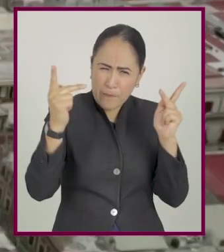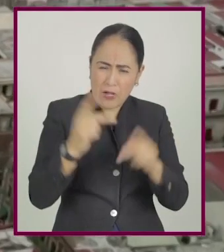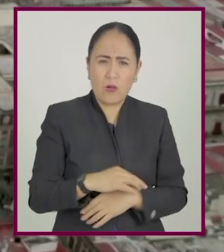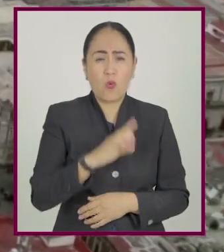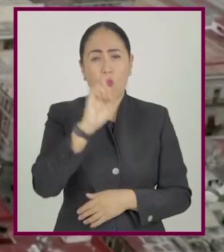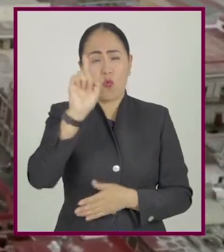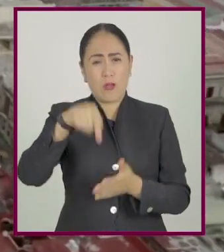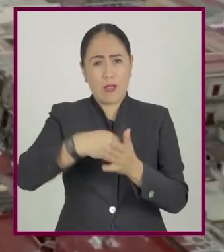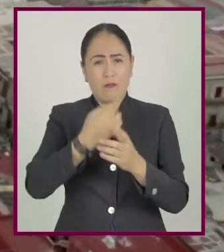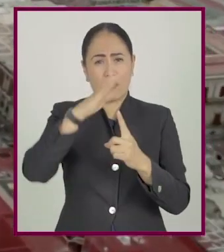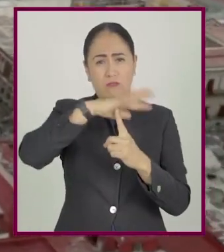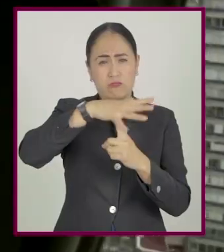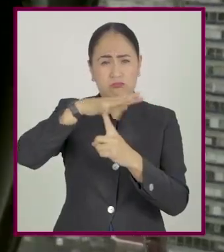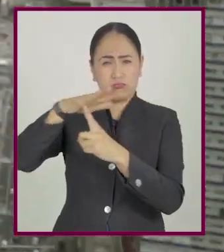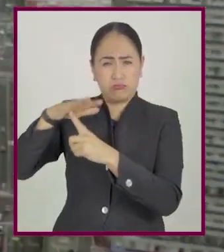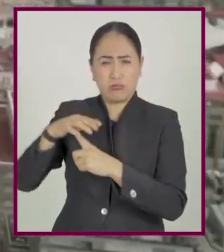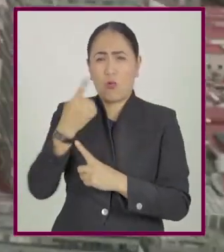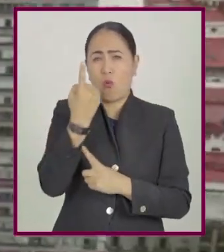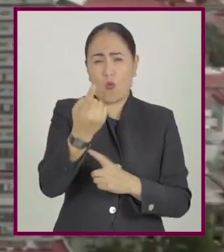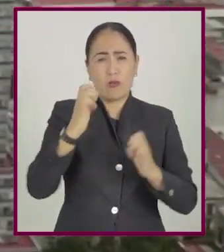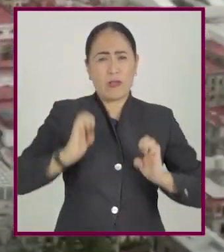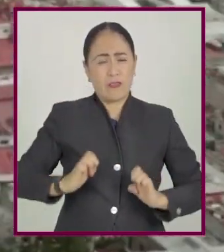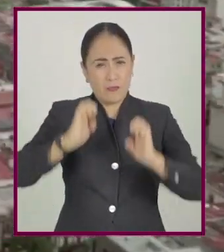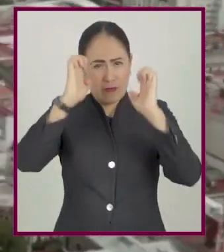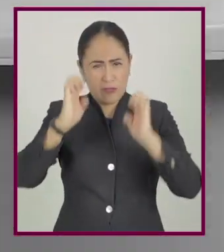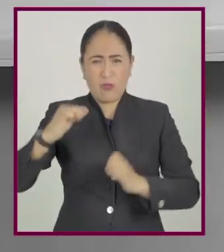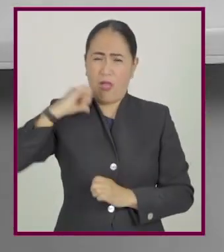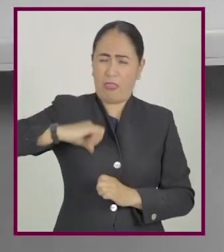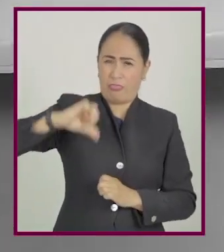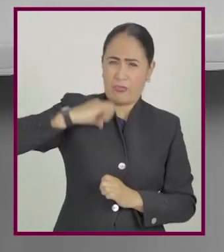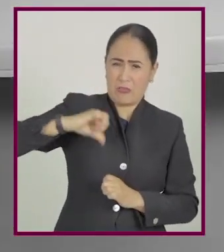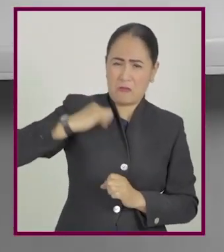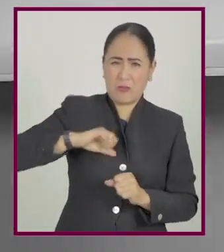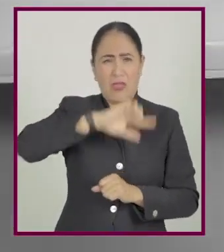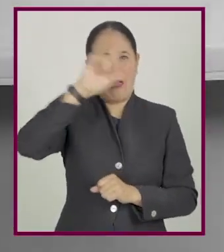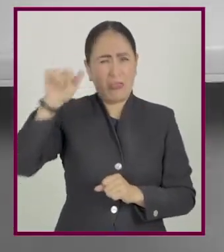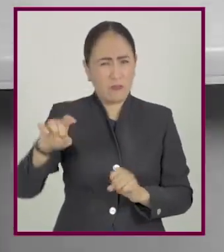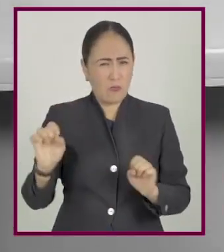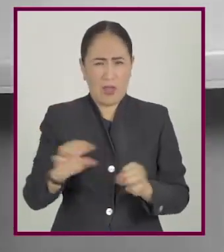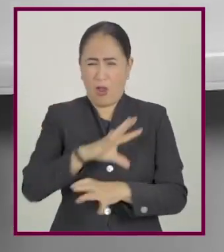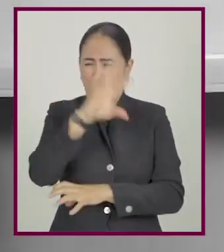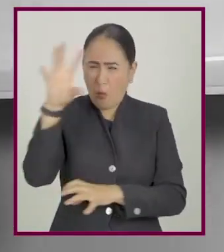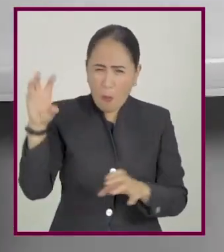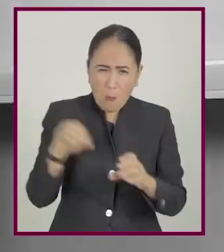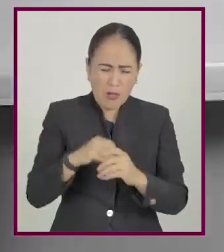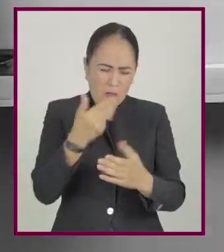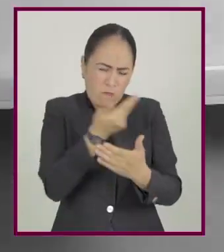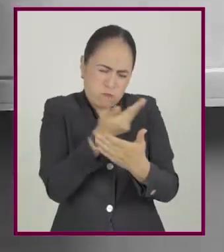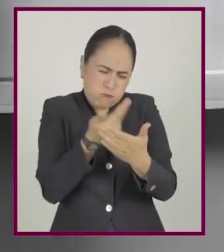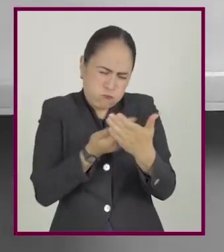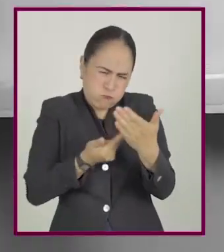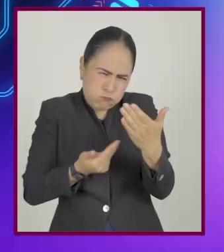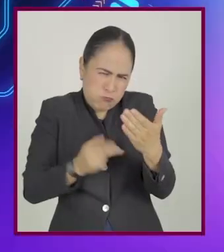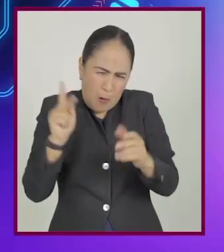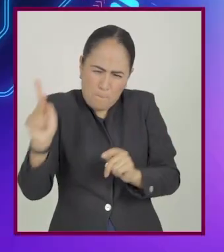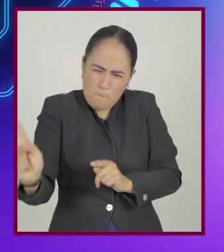ocasión sobrevoló en helicóptero un edificio antiguo de Londres para después dibujarlo con precisión.